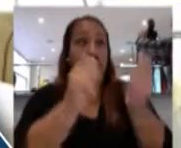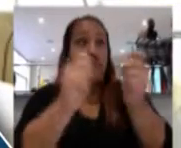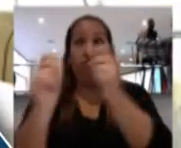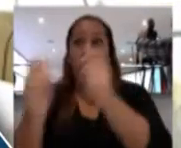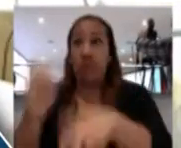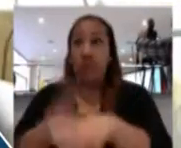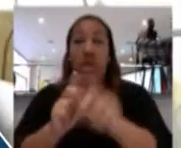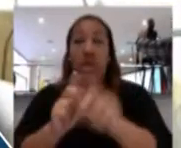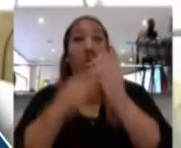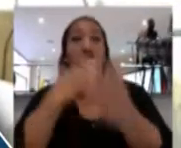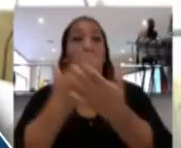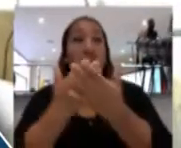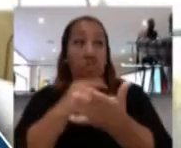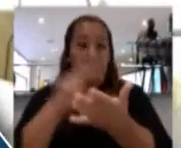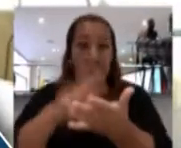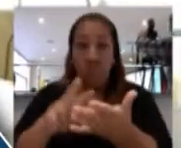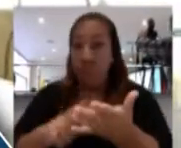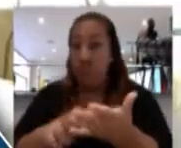¿Hay alguna observación?